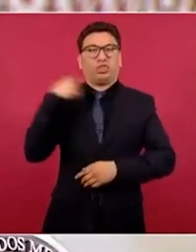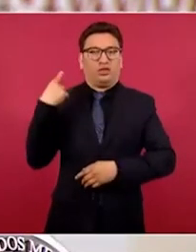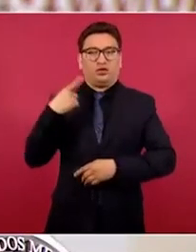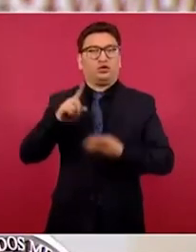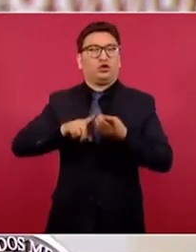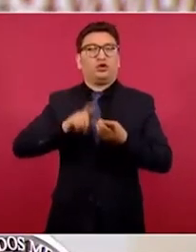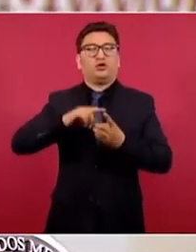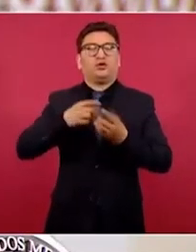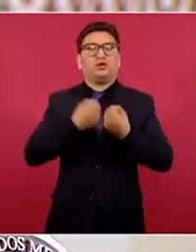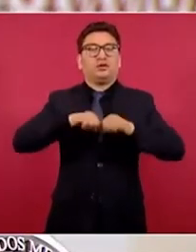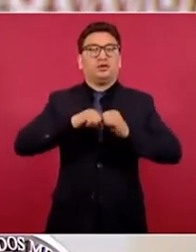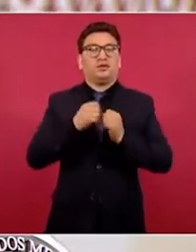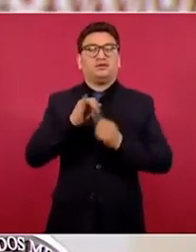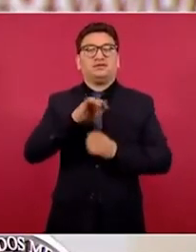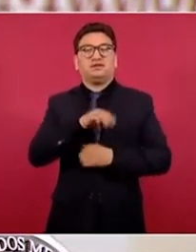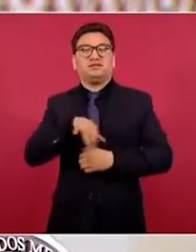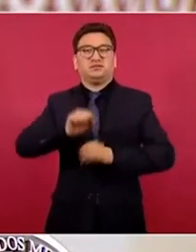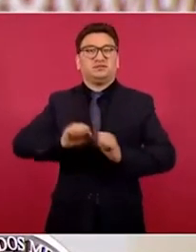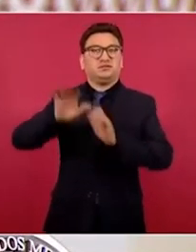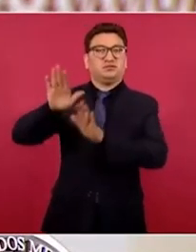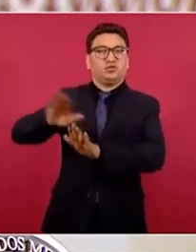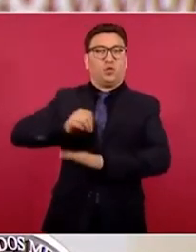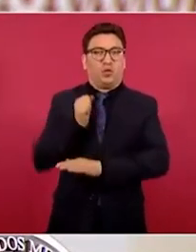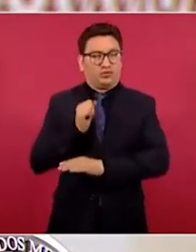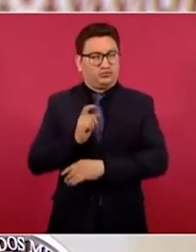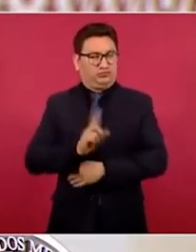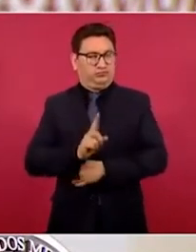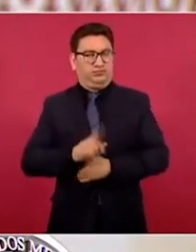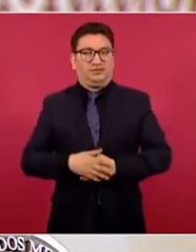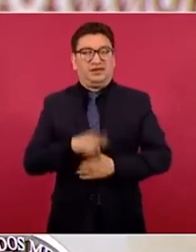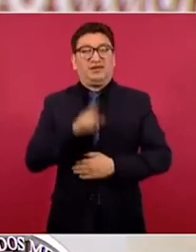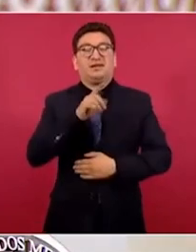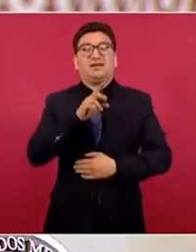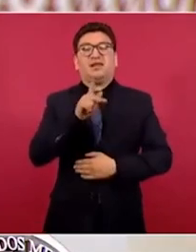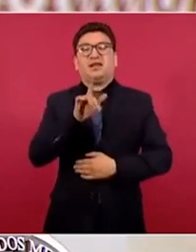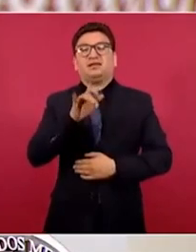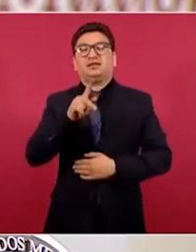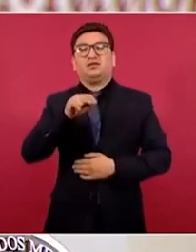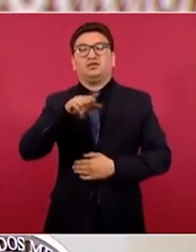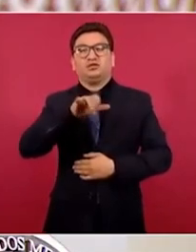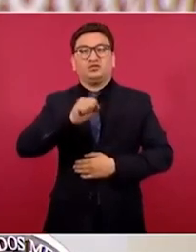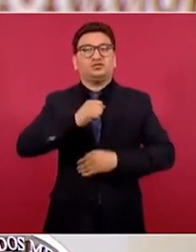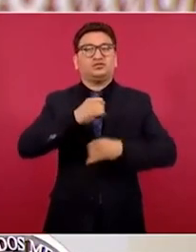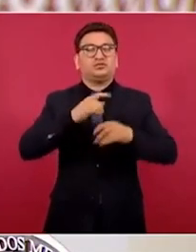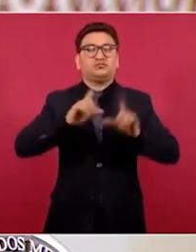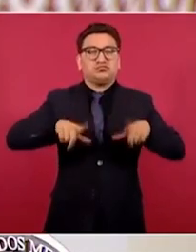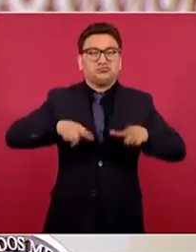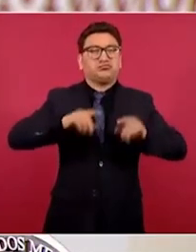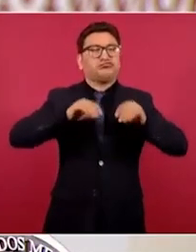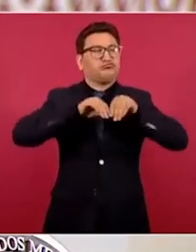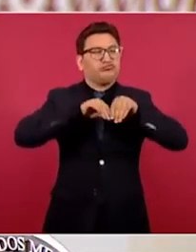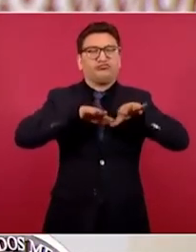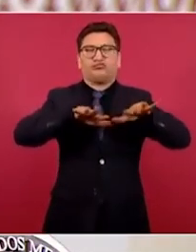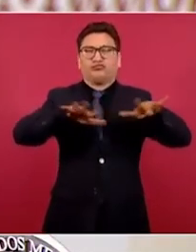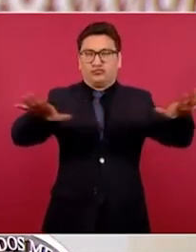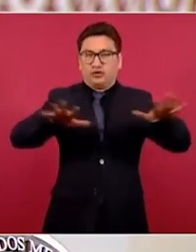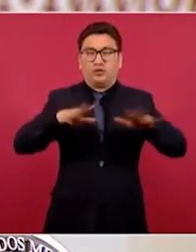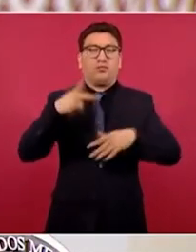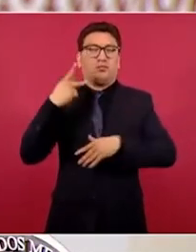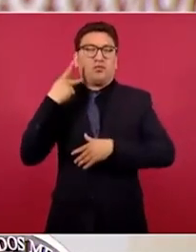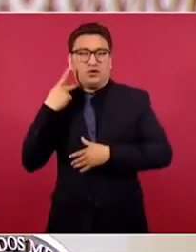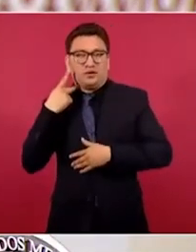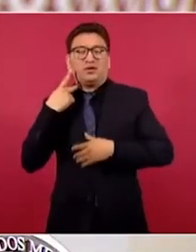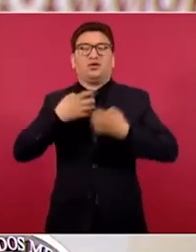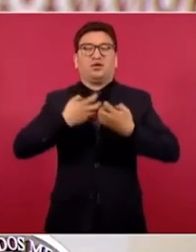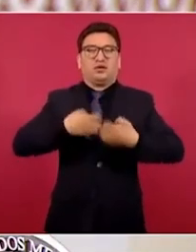del IMSS. La Plataforma Latinus, financiada por políticos y empresarios ligados